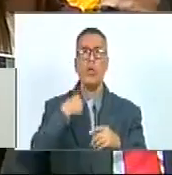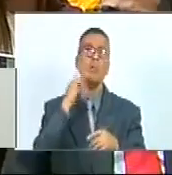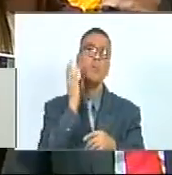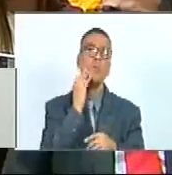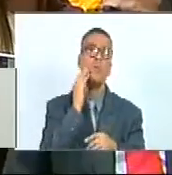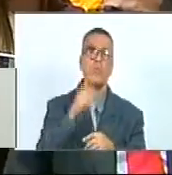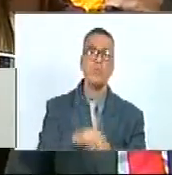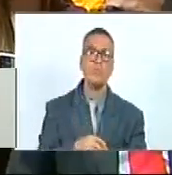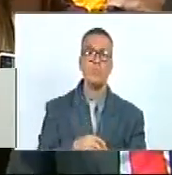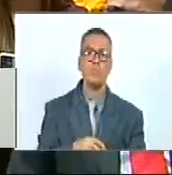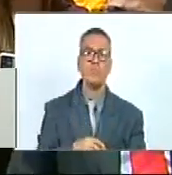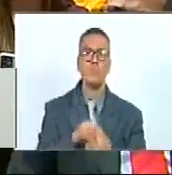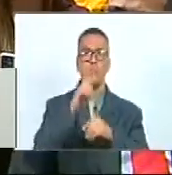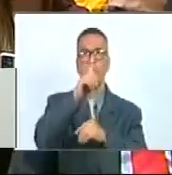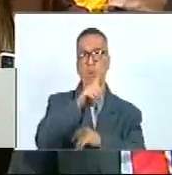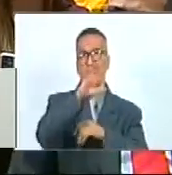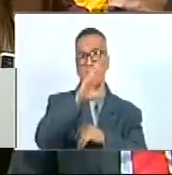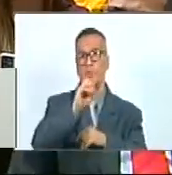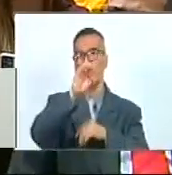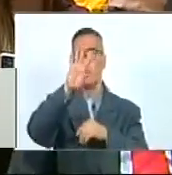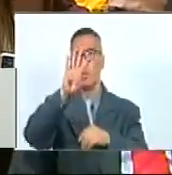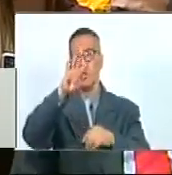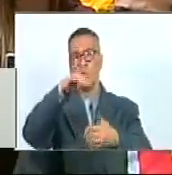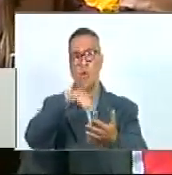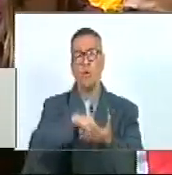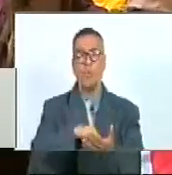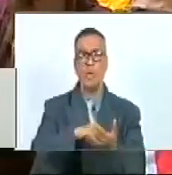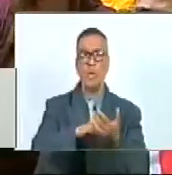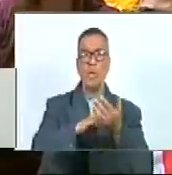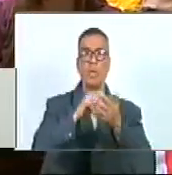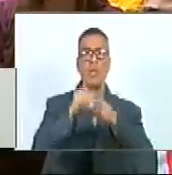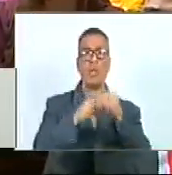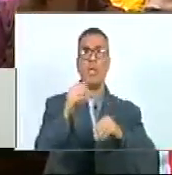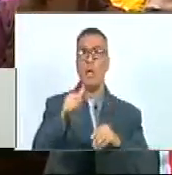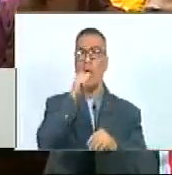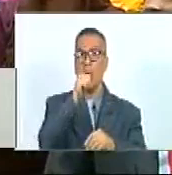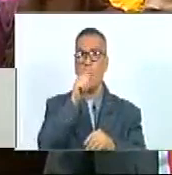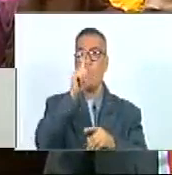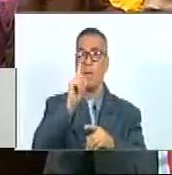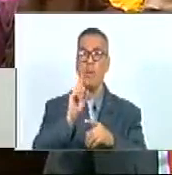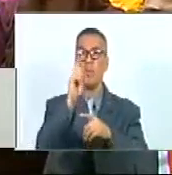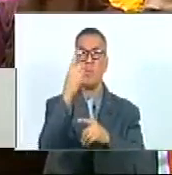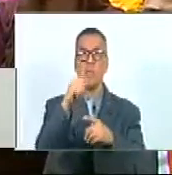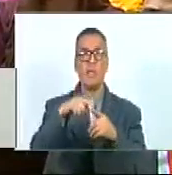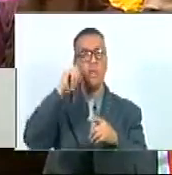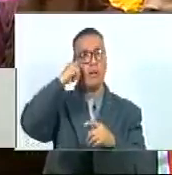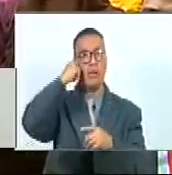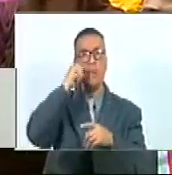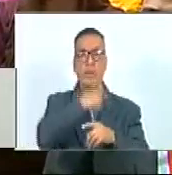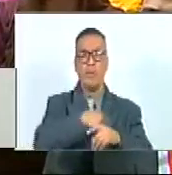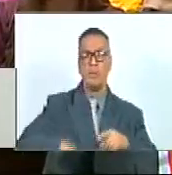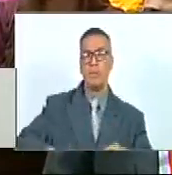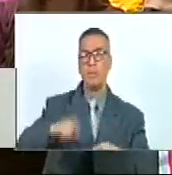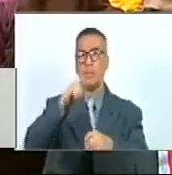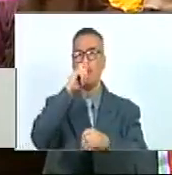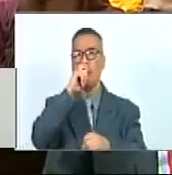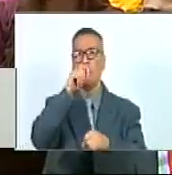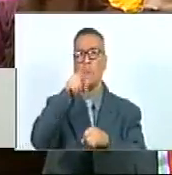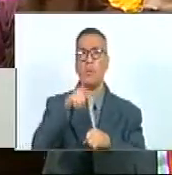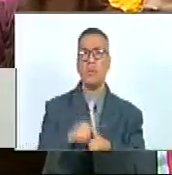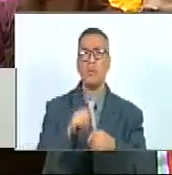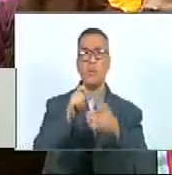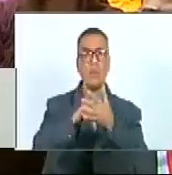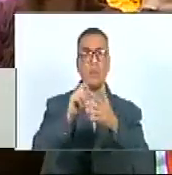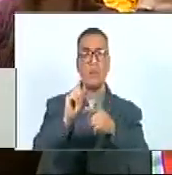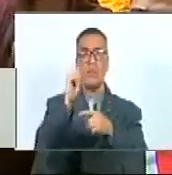ejemplo de los 105.000 casos en materia de agua que es una prioridad hay que recordar que el presidente Nicolás Maduro puso